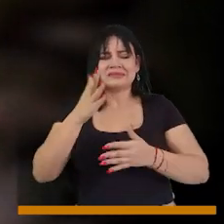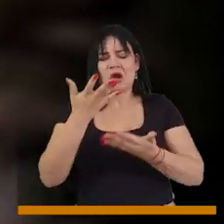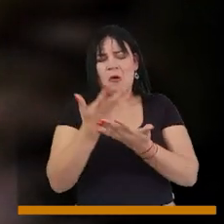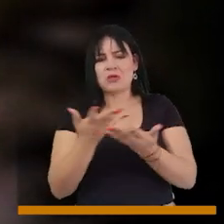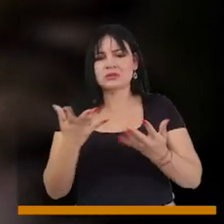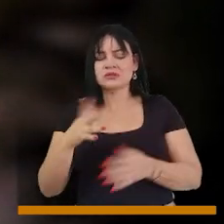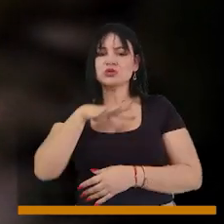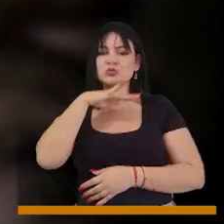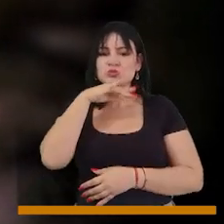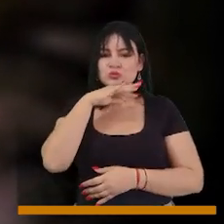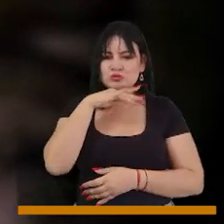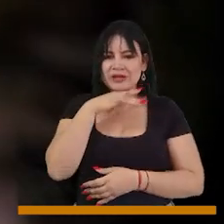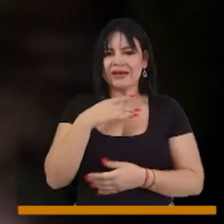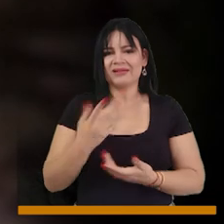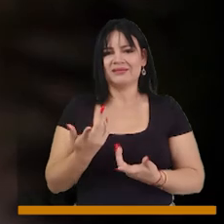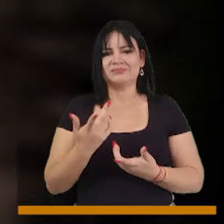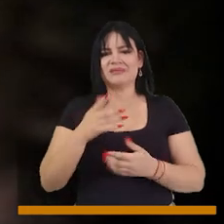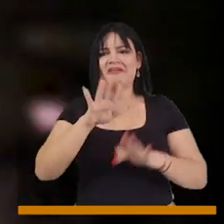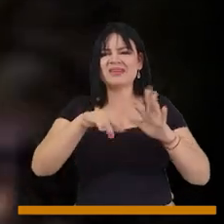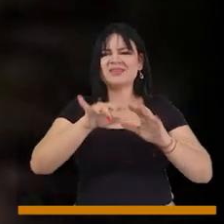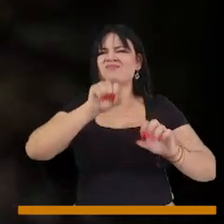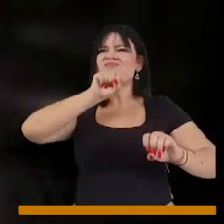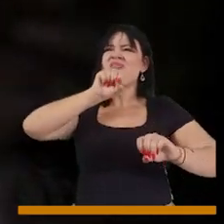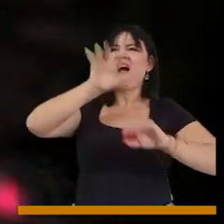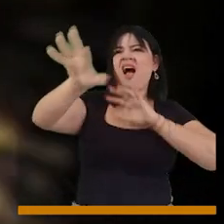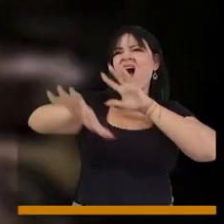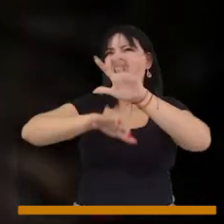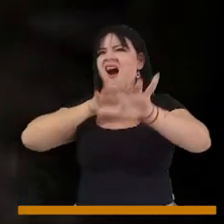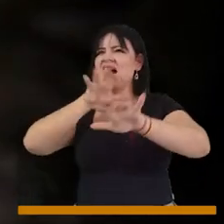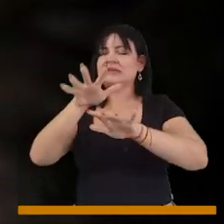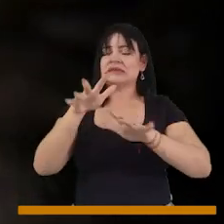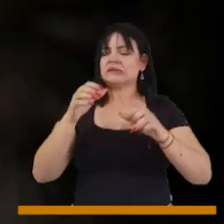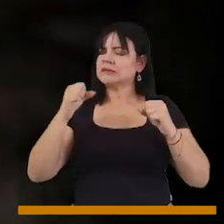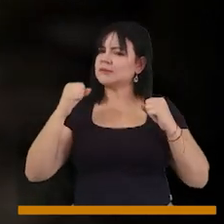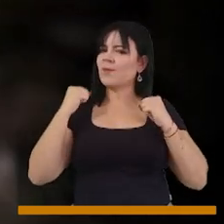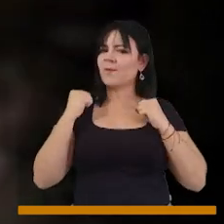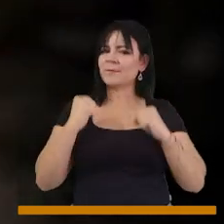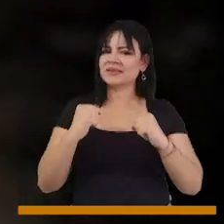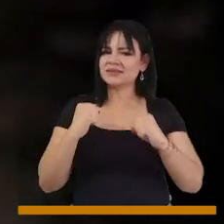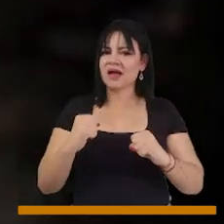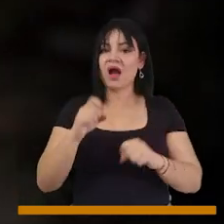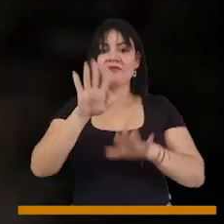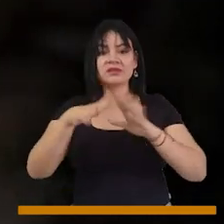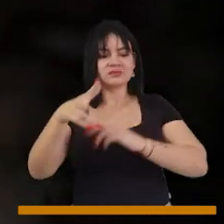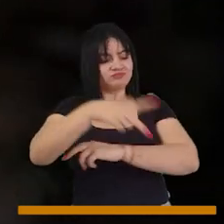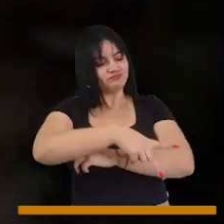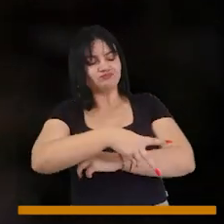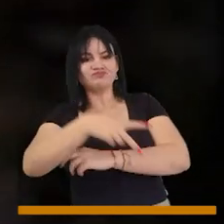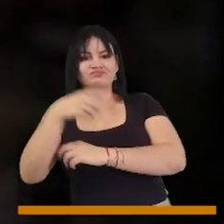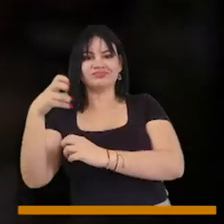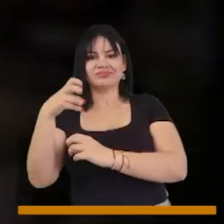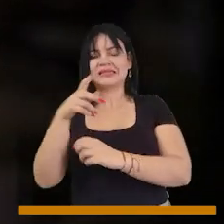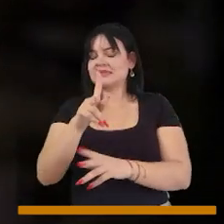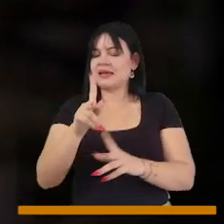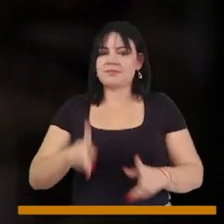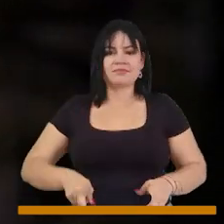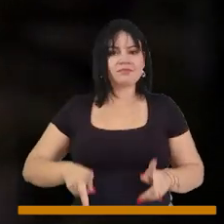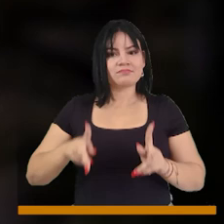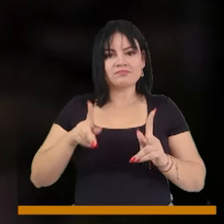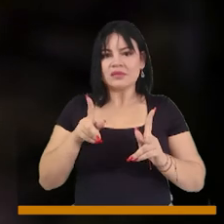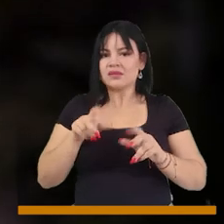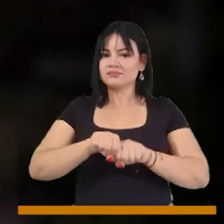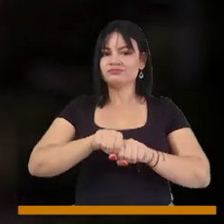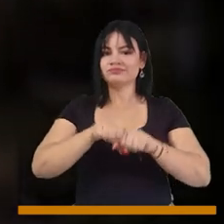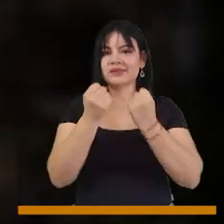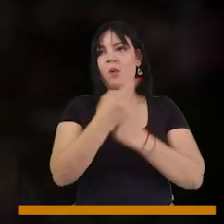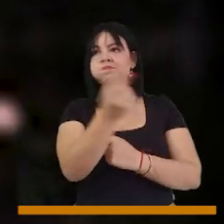actos obscenos, haciendo escándalos de alto calibre, atracando, dañando